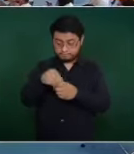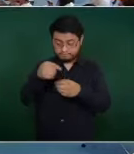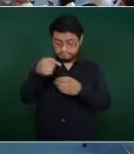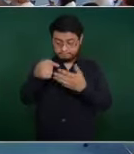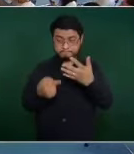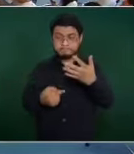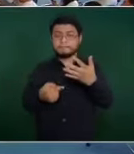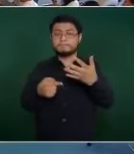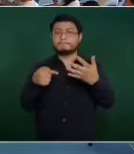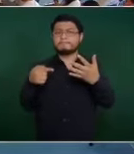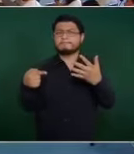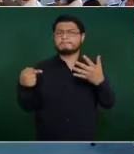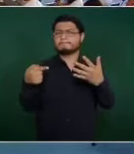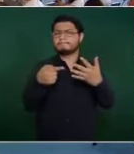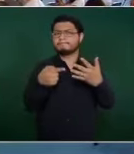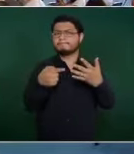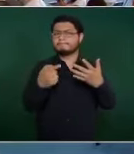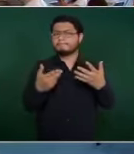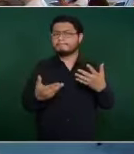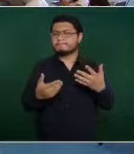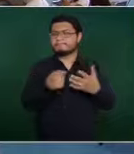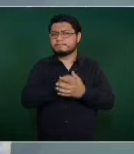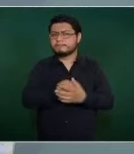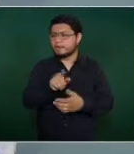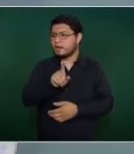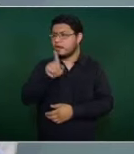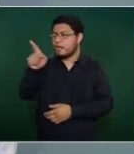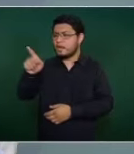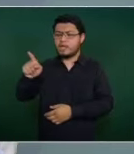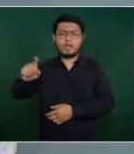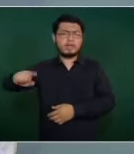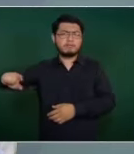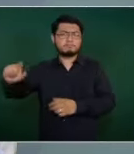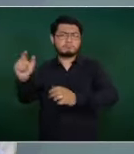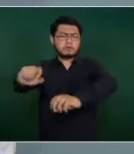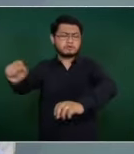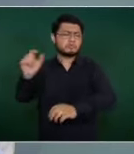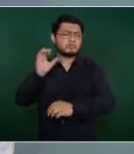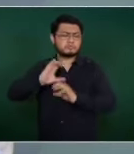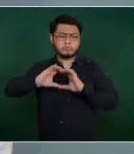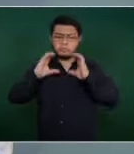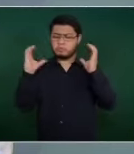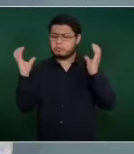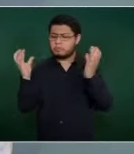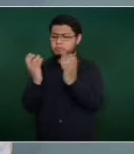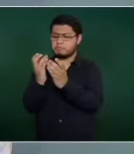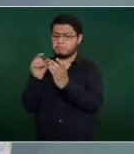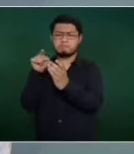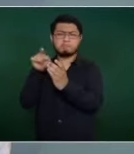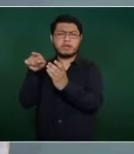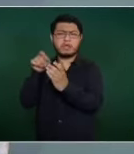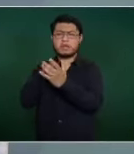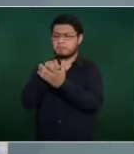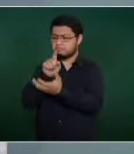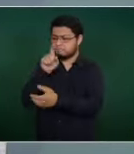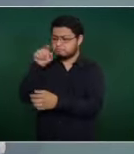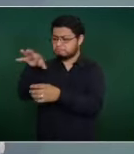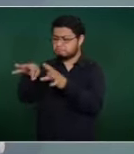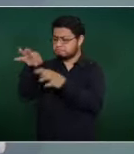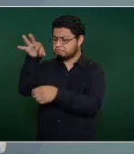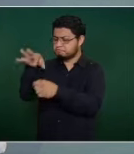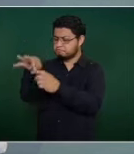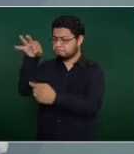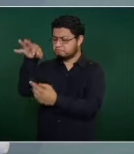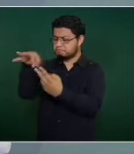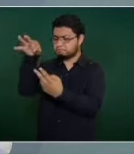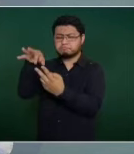en el Congreso sean electos por